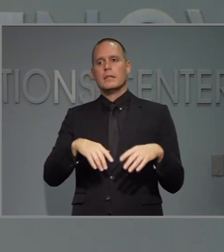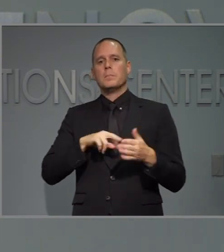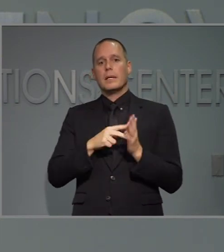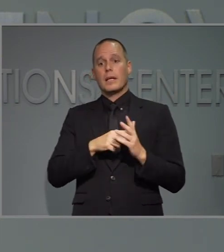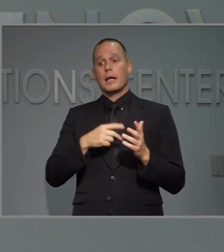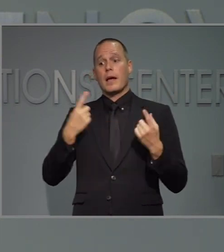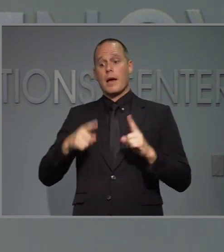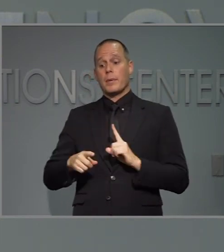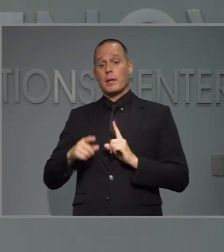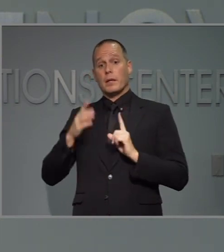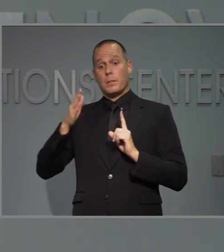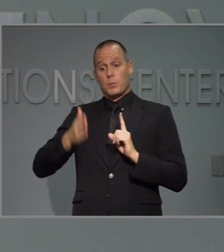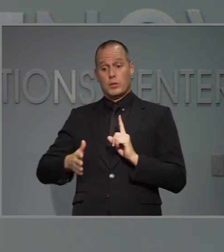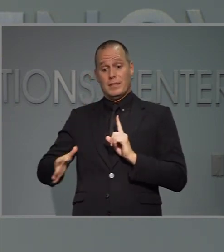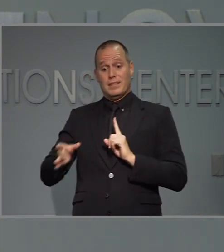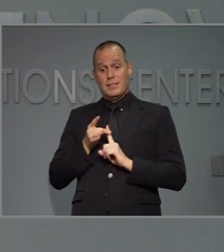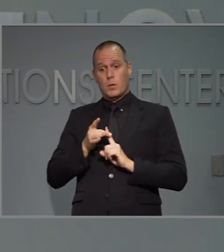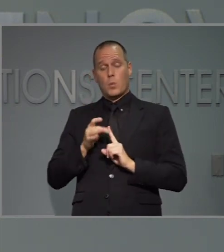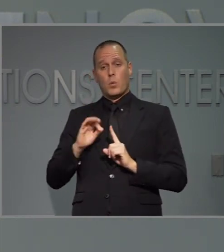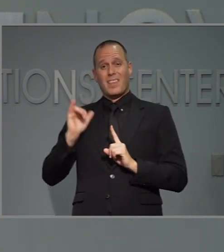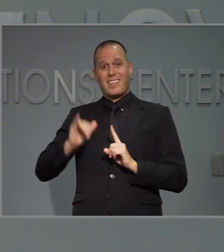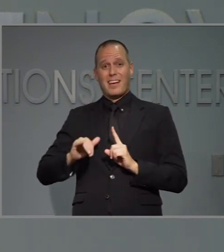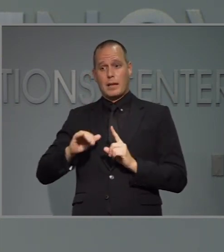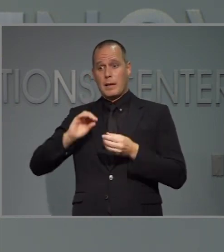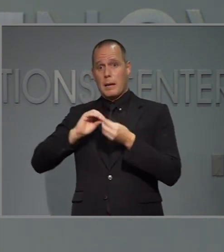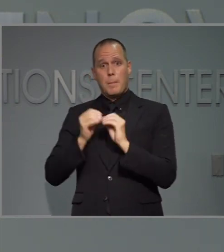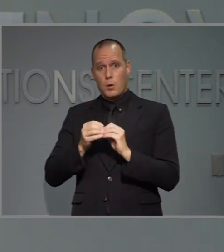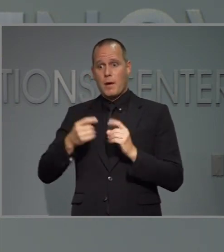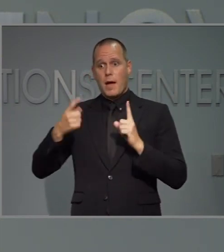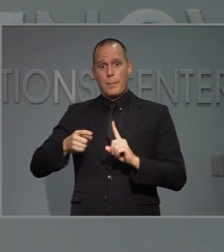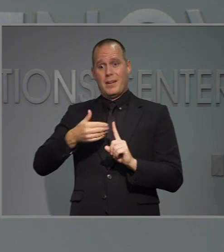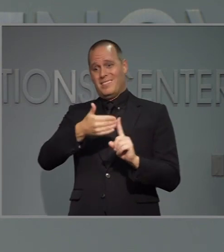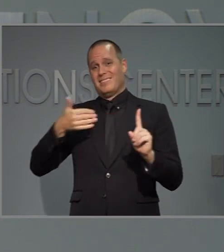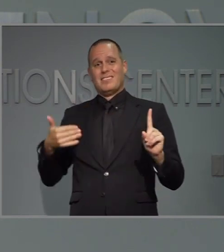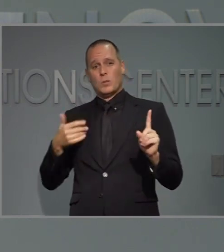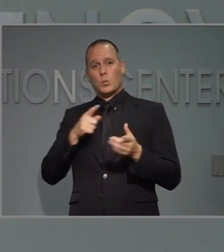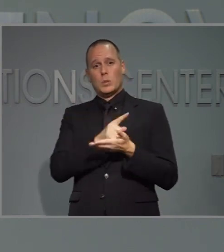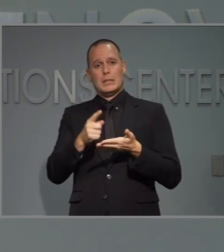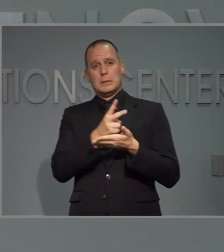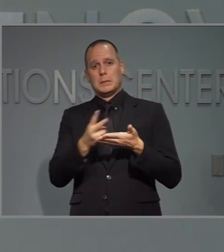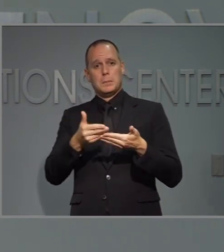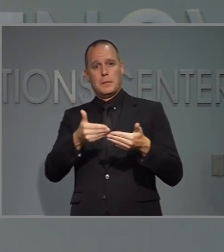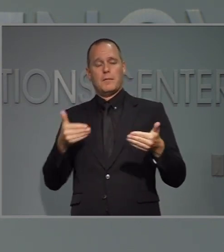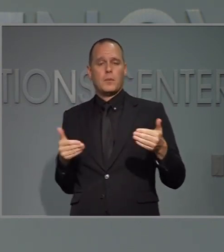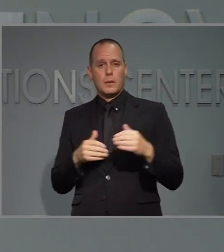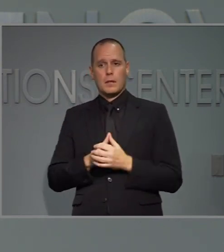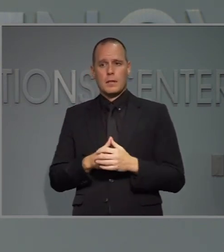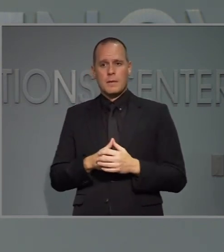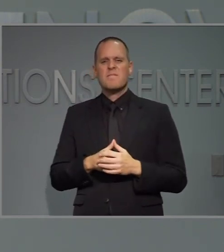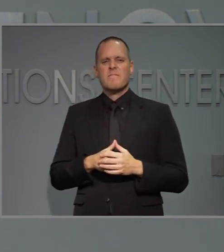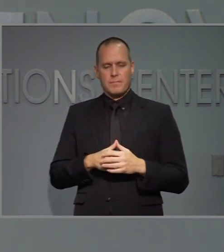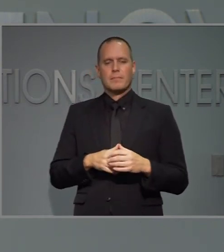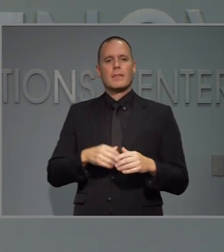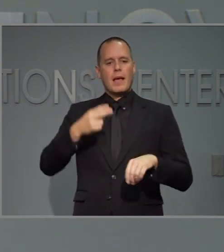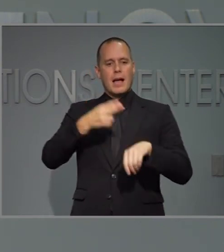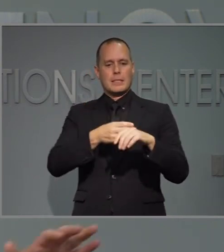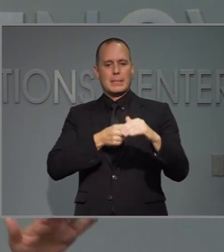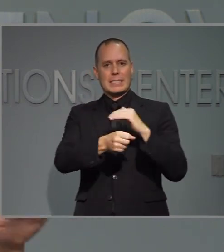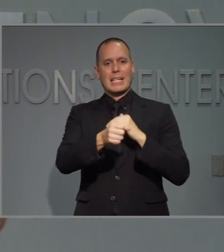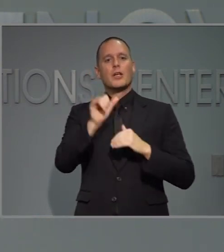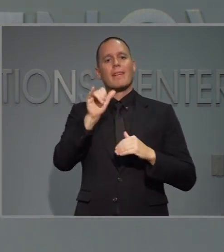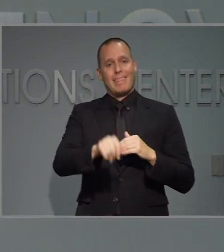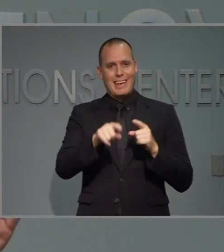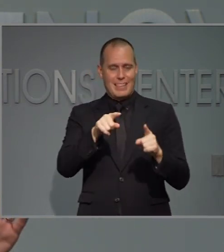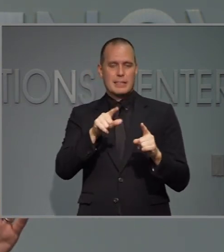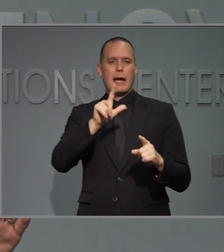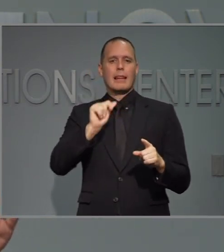y se llevan varias semanas para realmente entender qué pasa con las métricas. Hablamos anteriormente sobre las hospitalizaciones